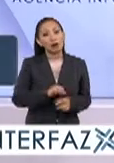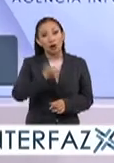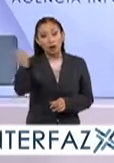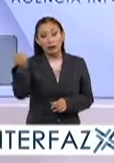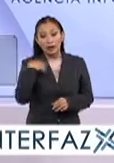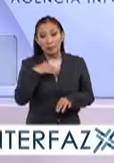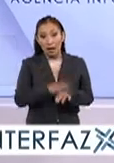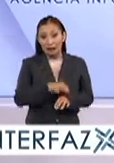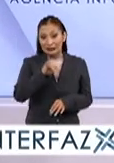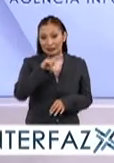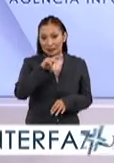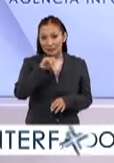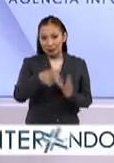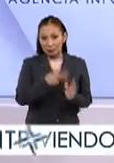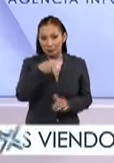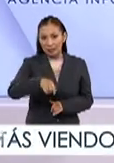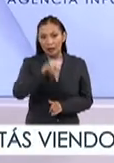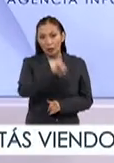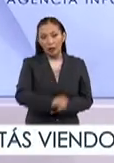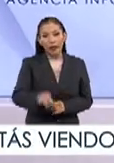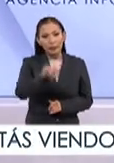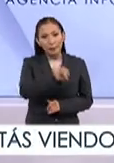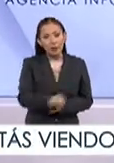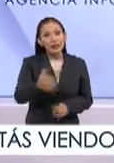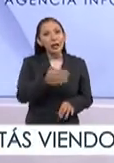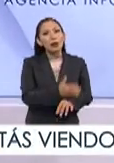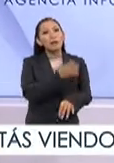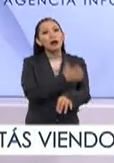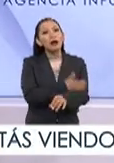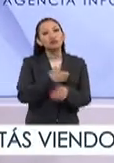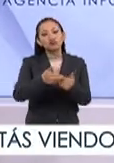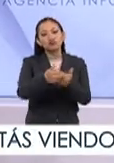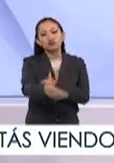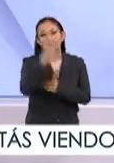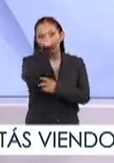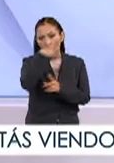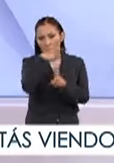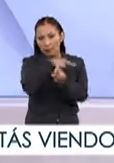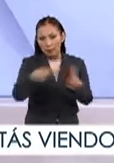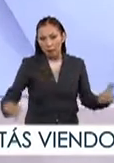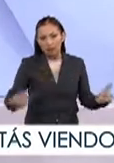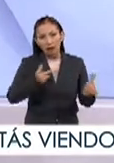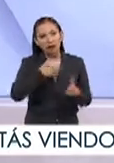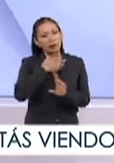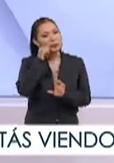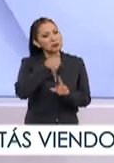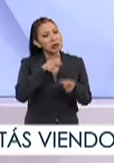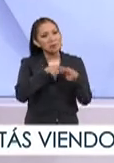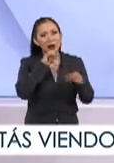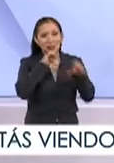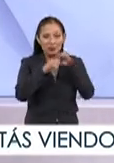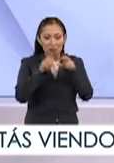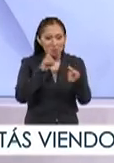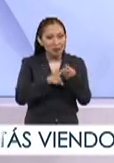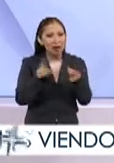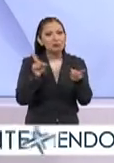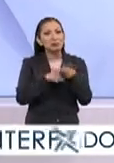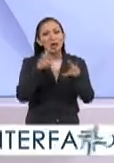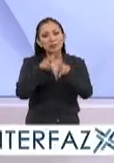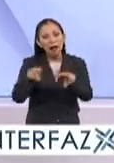otra emisión más de Interfaz hoy jueves, así que acompáñenos durante la próxima hora y media, tendremos como siempre entrevistas,